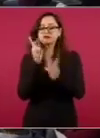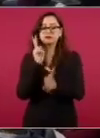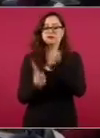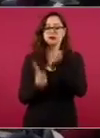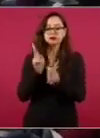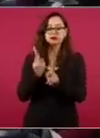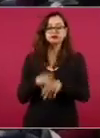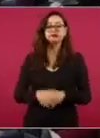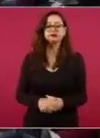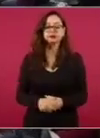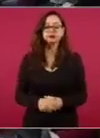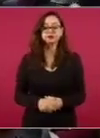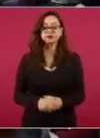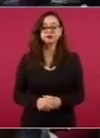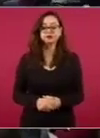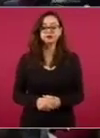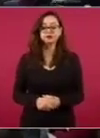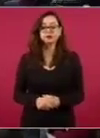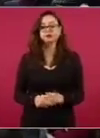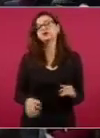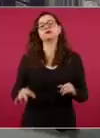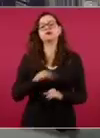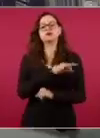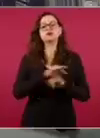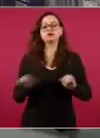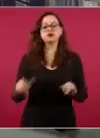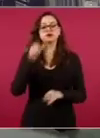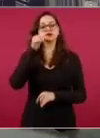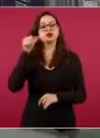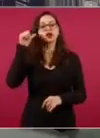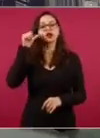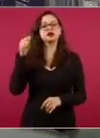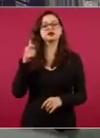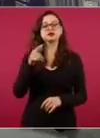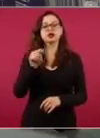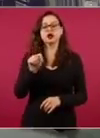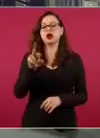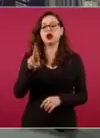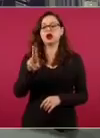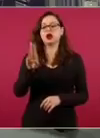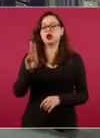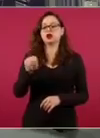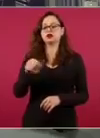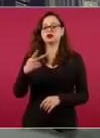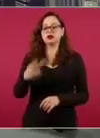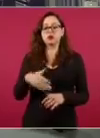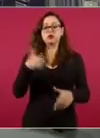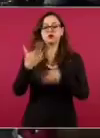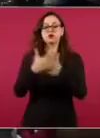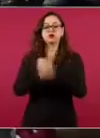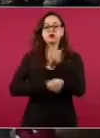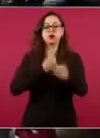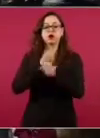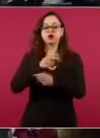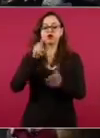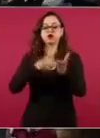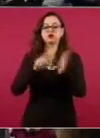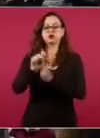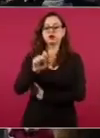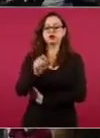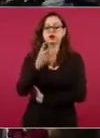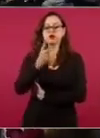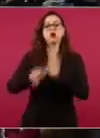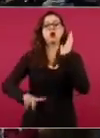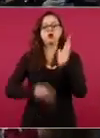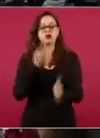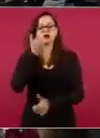Sobre las declaraciones de ayer de Donald Trump, de que se lanza otra vez para la callatura del 2024 a la presidencia en